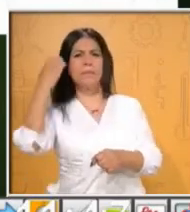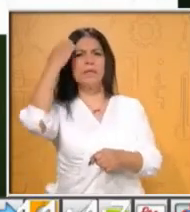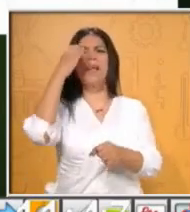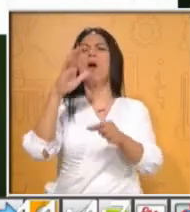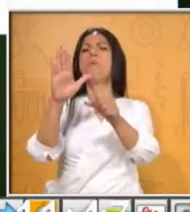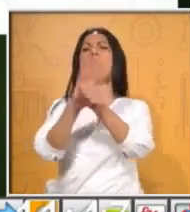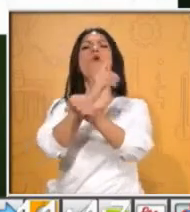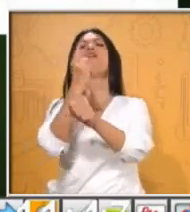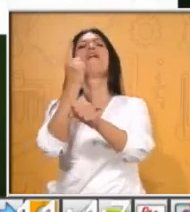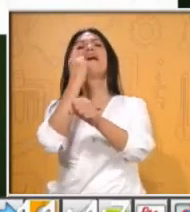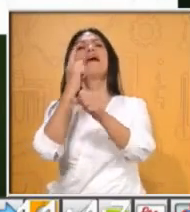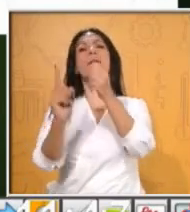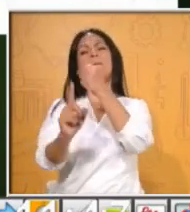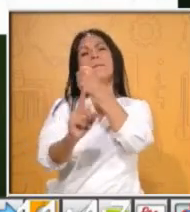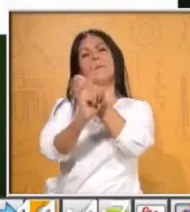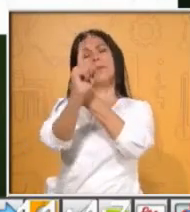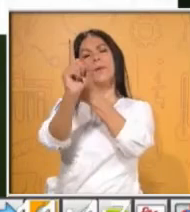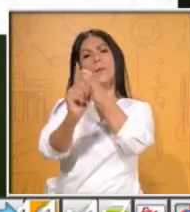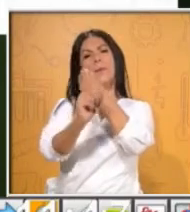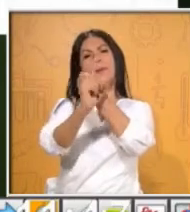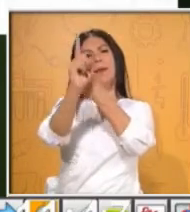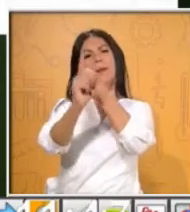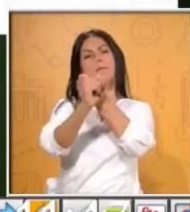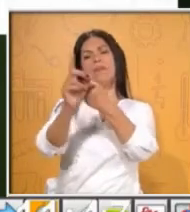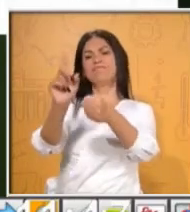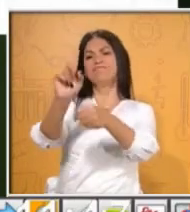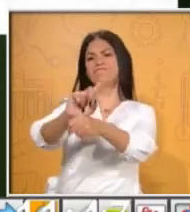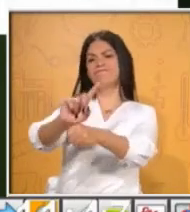mecanismos de solución pacífica.